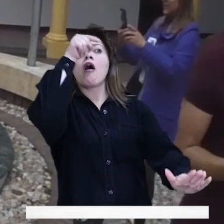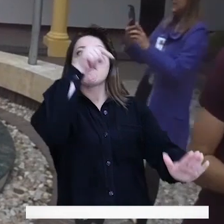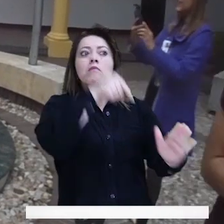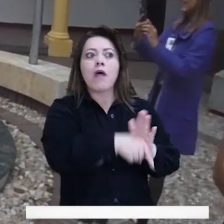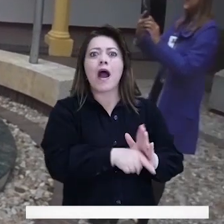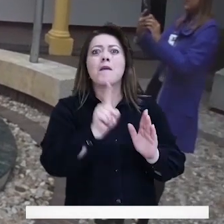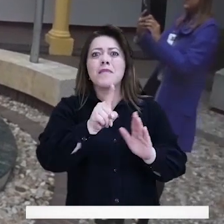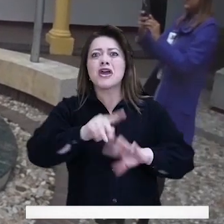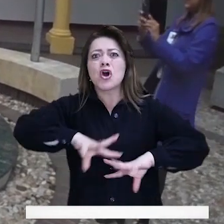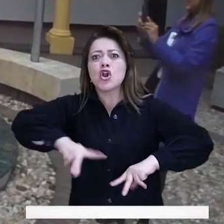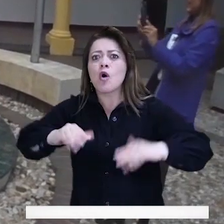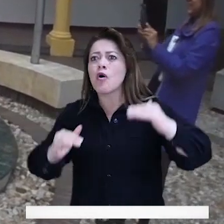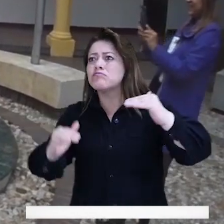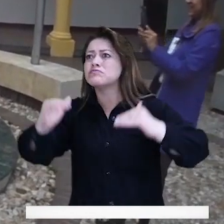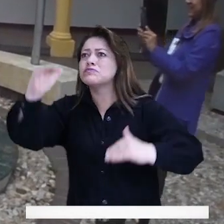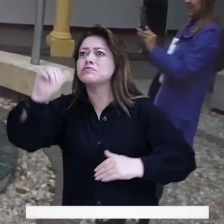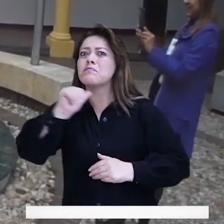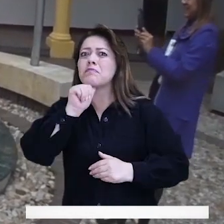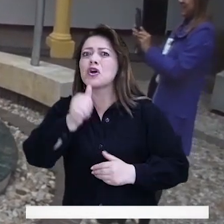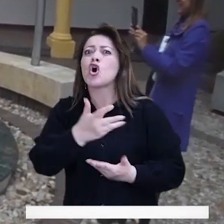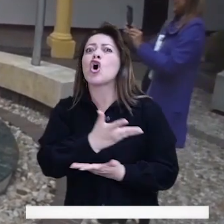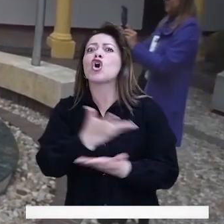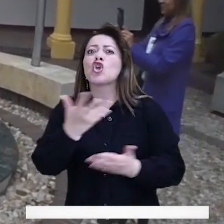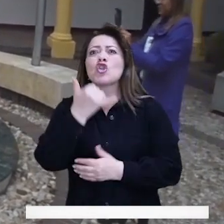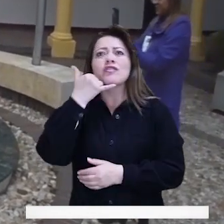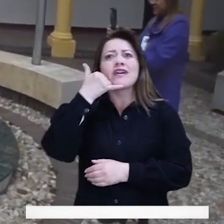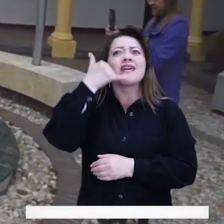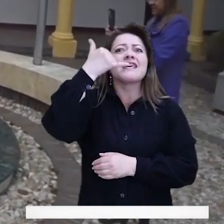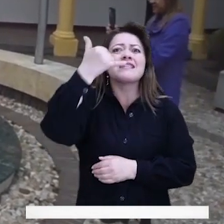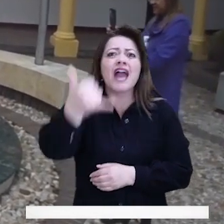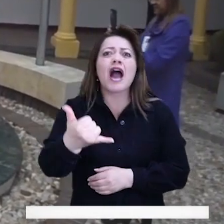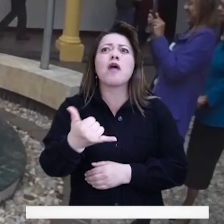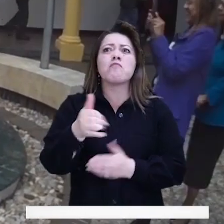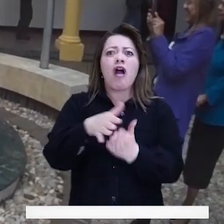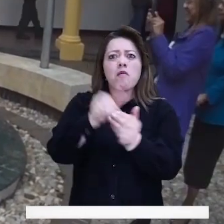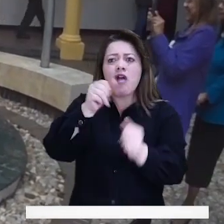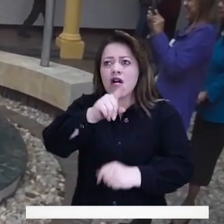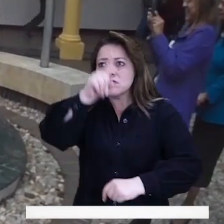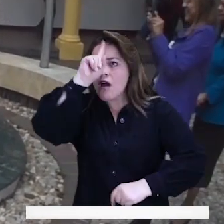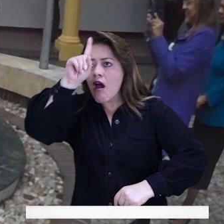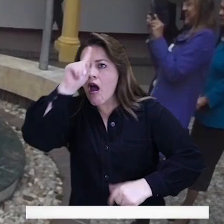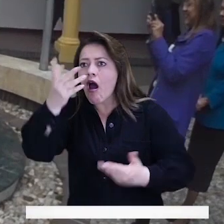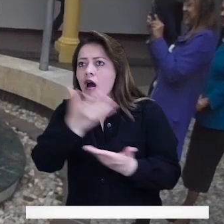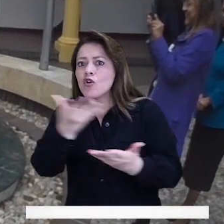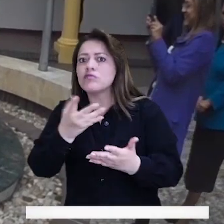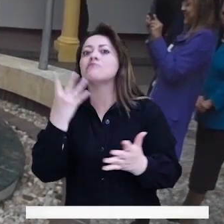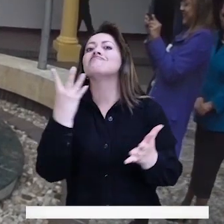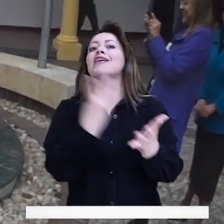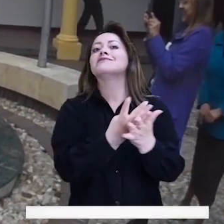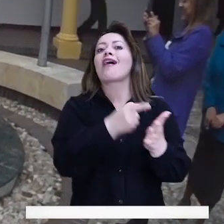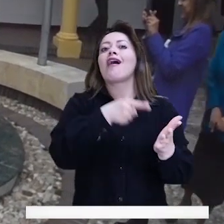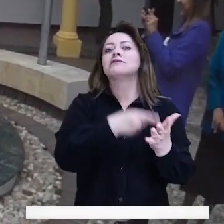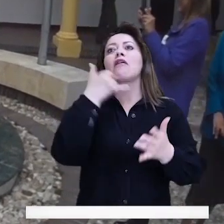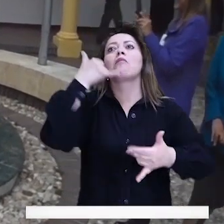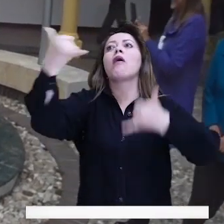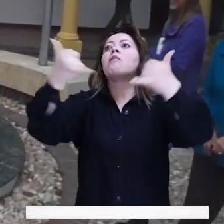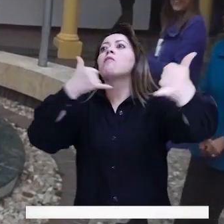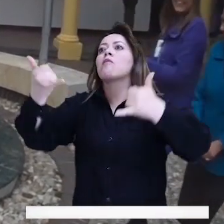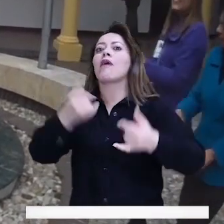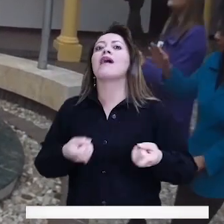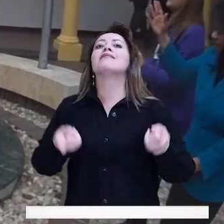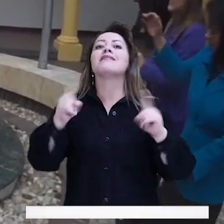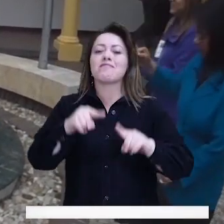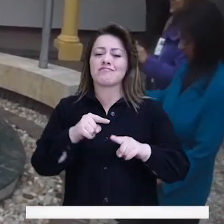se está presentando un número de extorsiones desde las cárceles de la ciudad. Pero además de eso, además de eso es muy importante